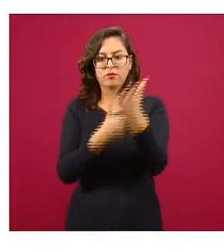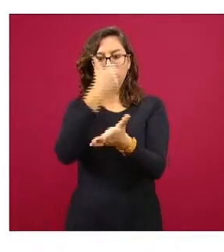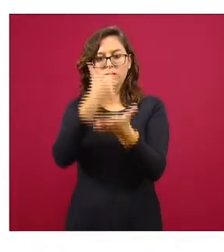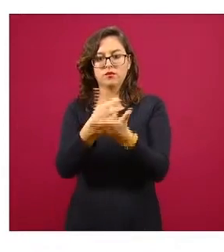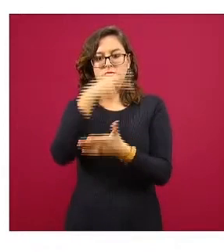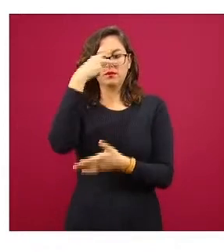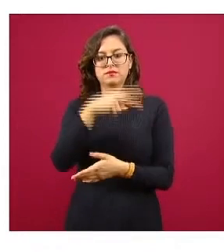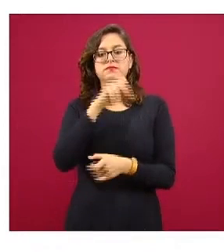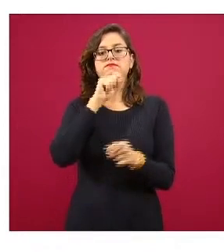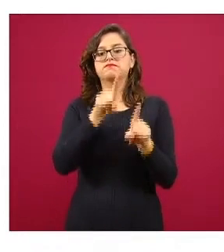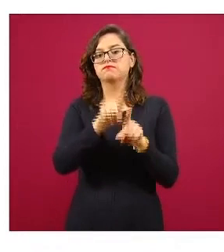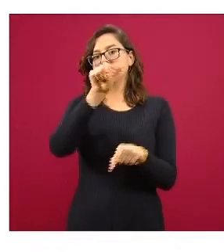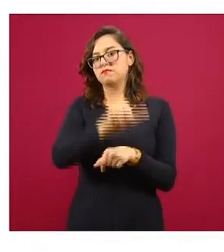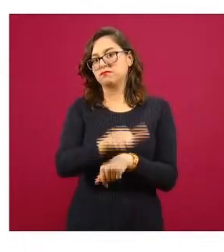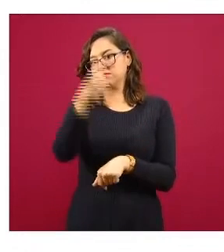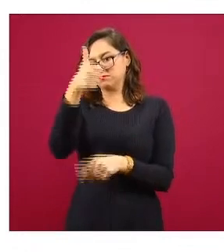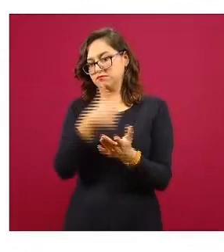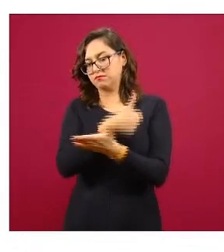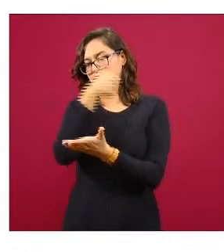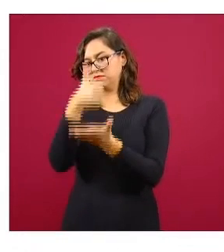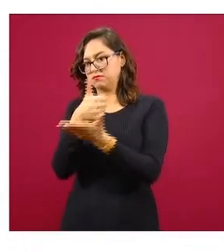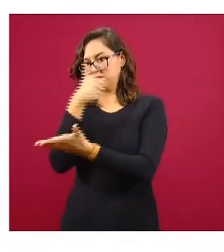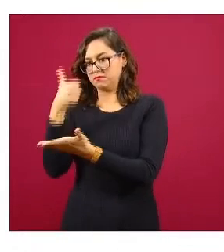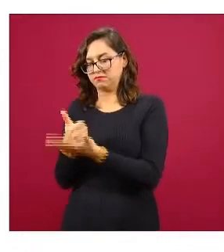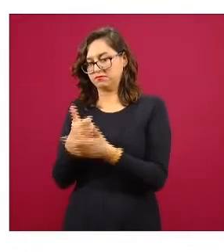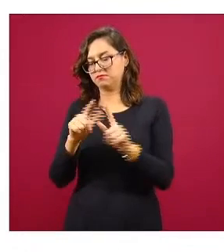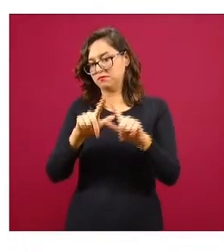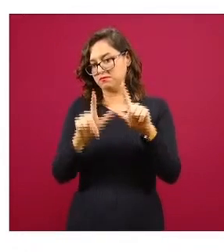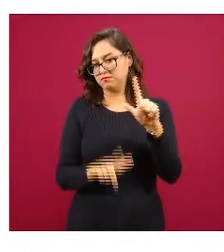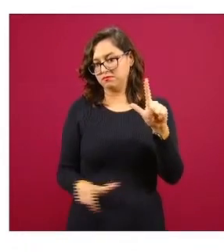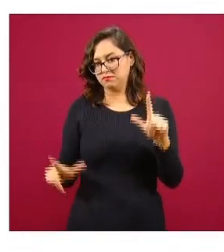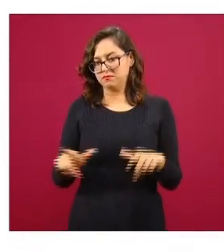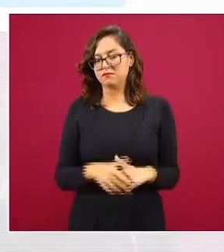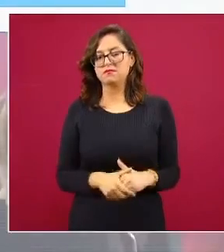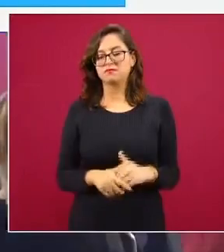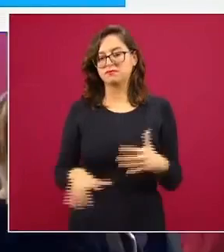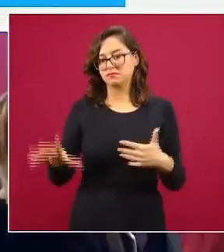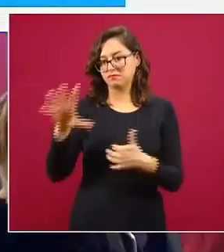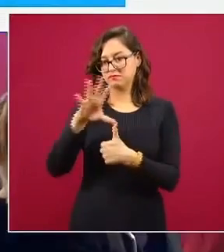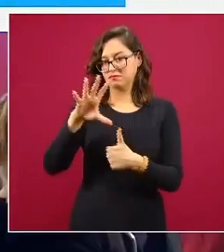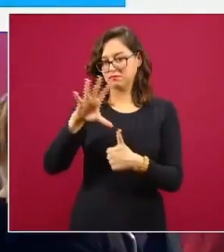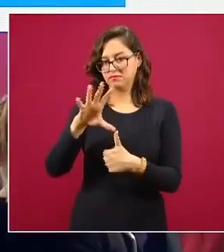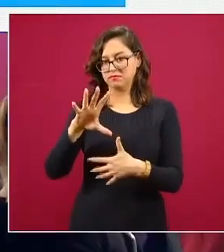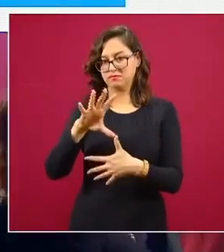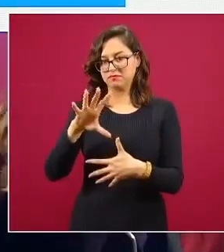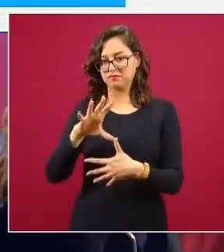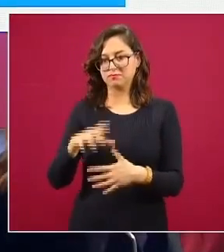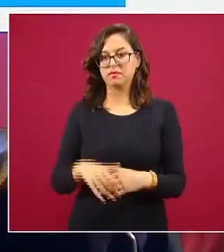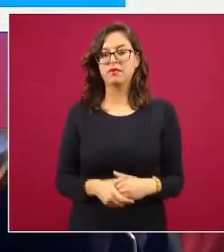otras grandes urbes de la región. Analizar los factores de riesgo individuales, vimos